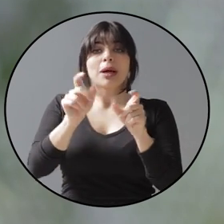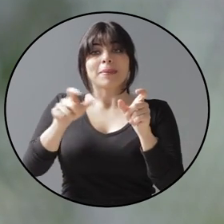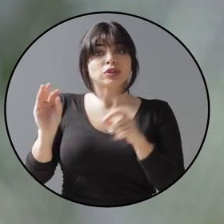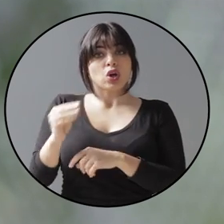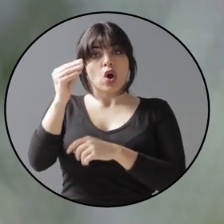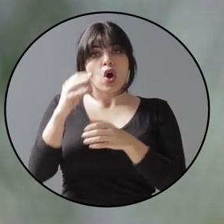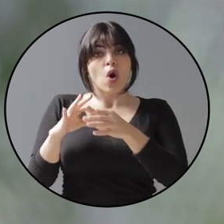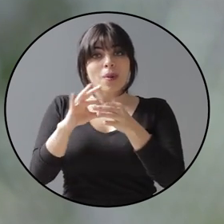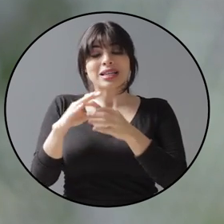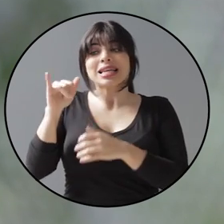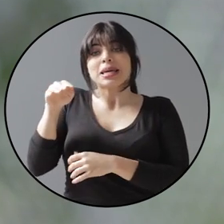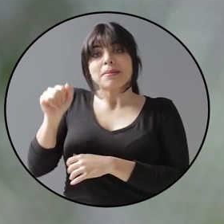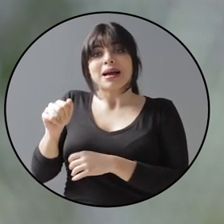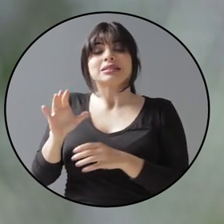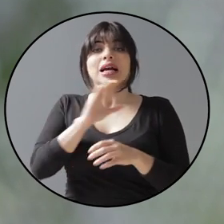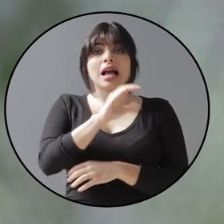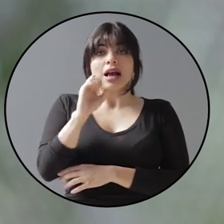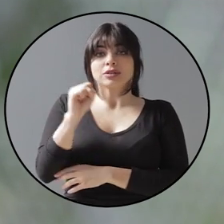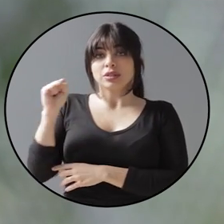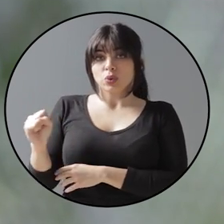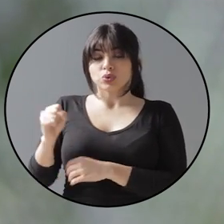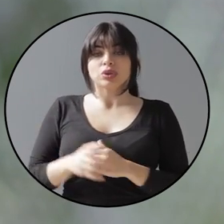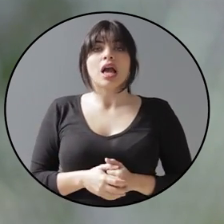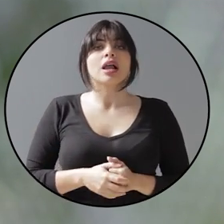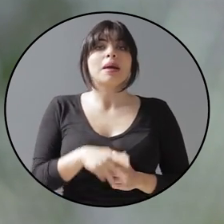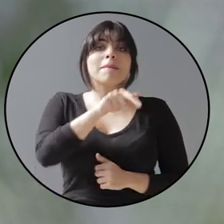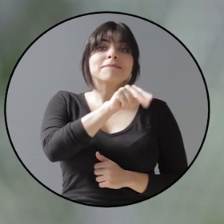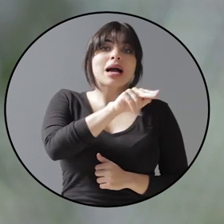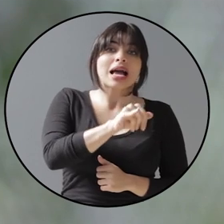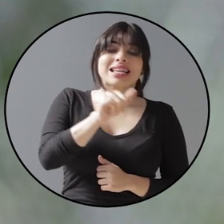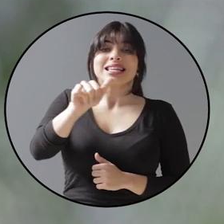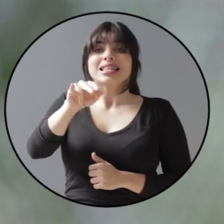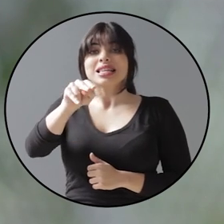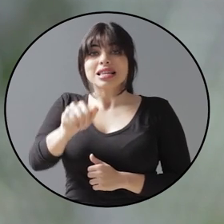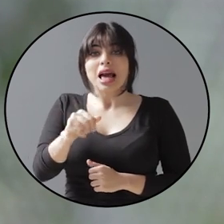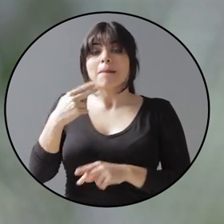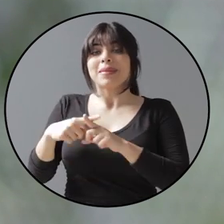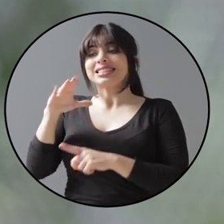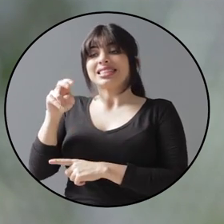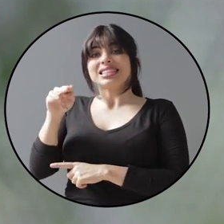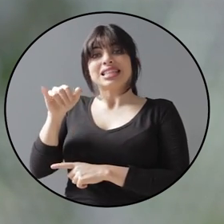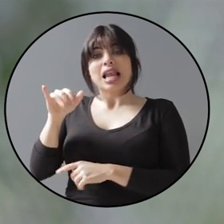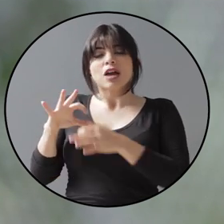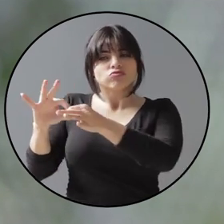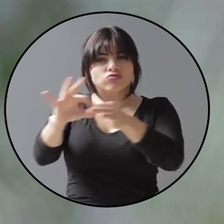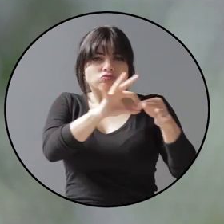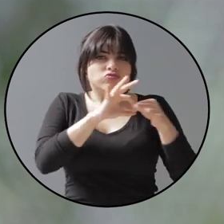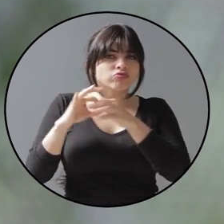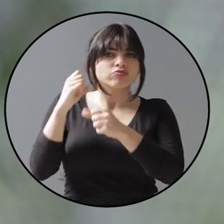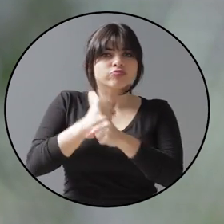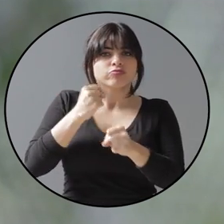Persona Joven, el IMAS, la Caja Costarricense del Seguro Social, el PANI, el INAH y los SENSINAI se encuentren trabajando